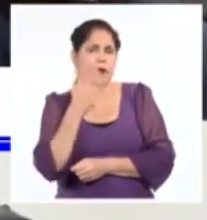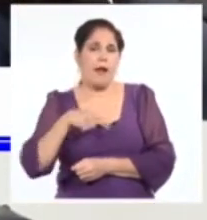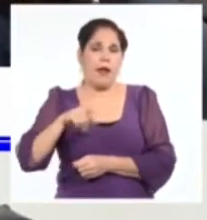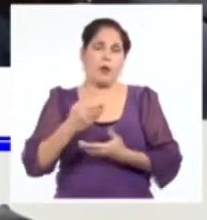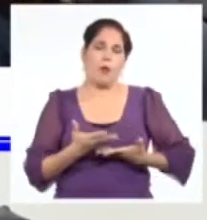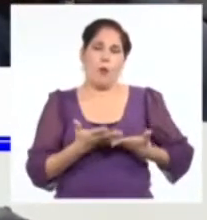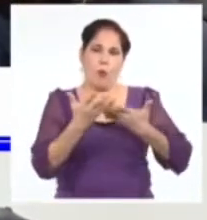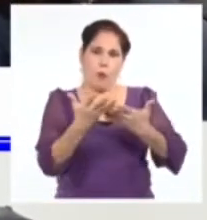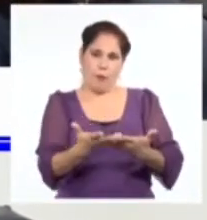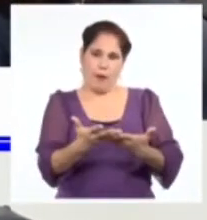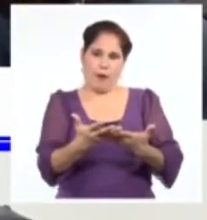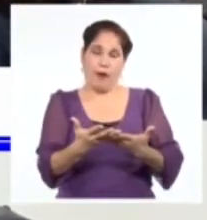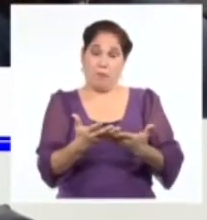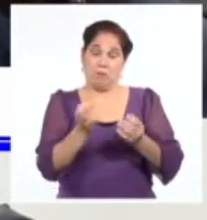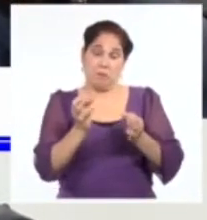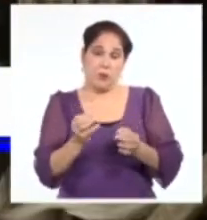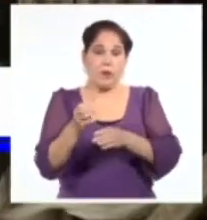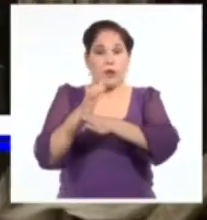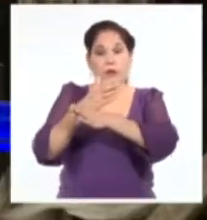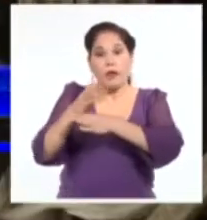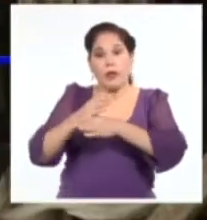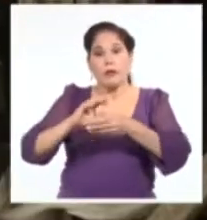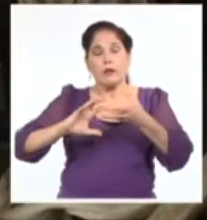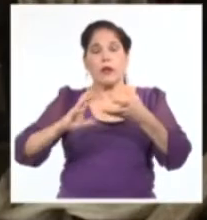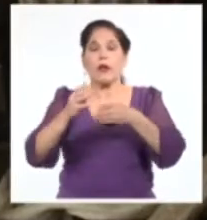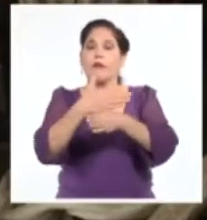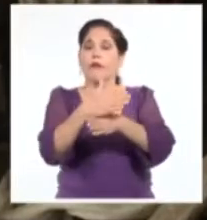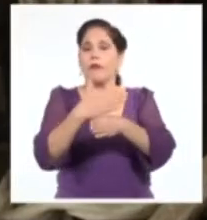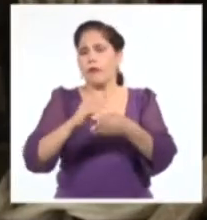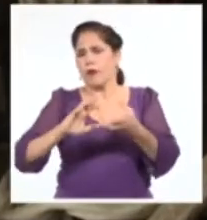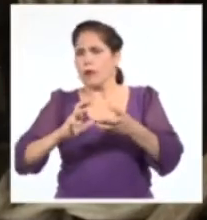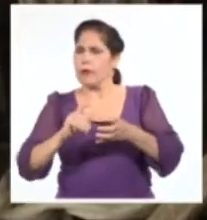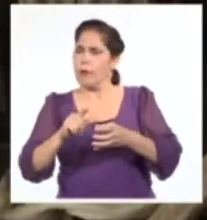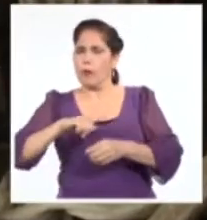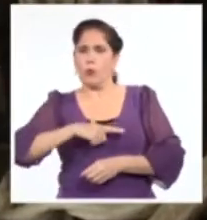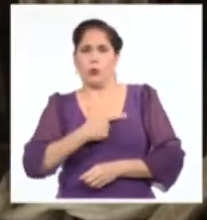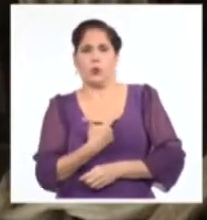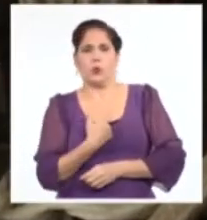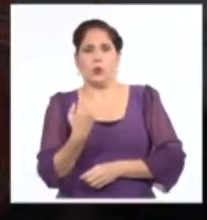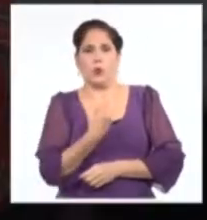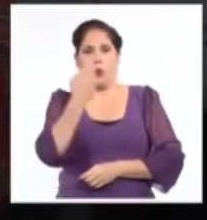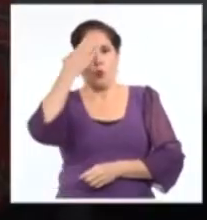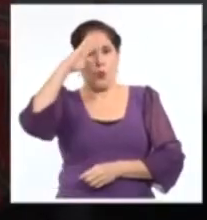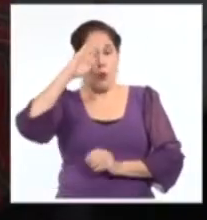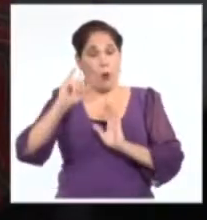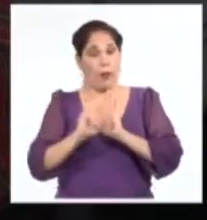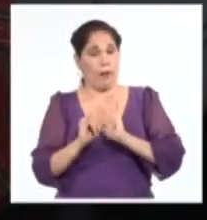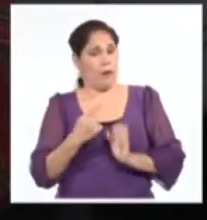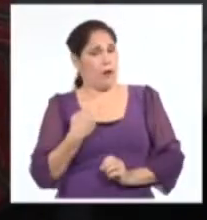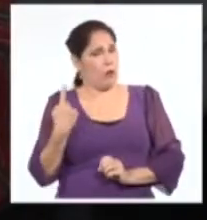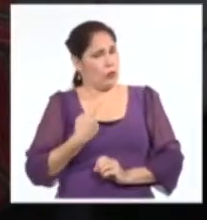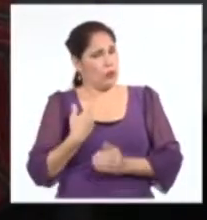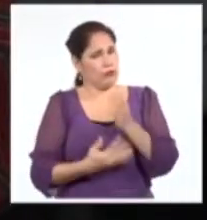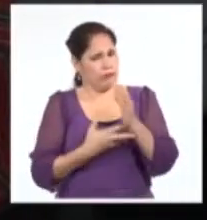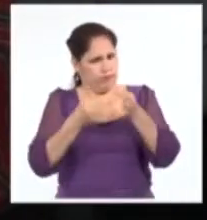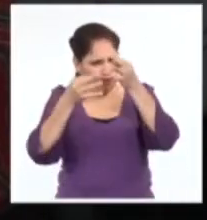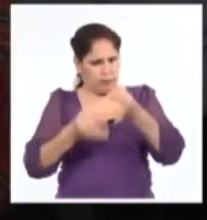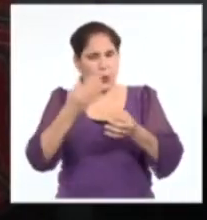popular y tradicional, de los diferentes ámbitos que tiene la cultura nuestra y que nos identifica a nosotros como cubanos.